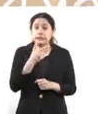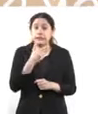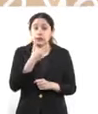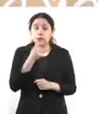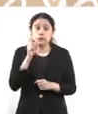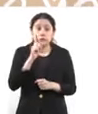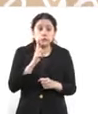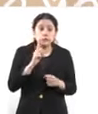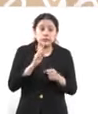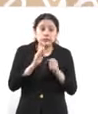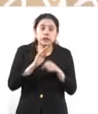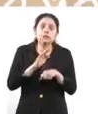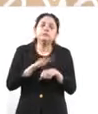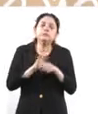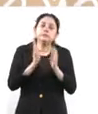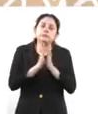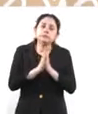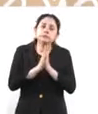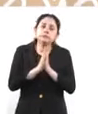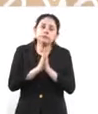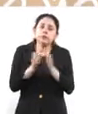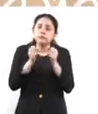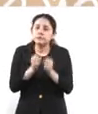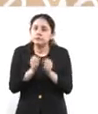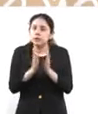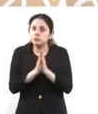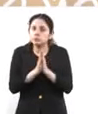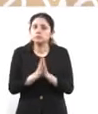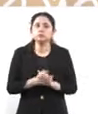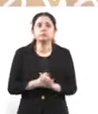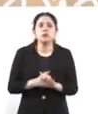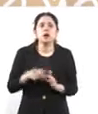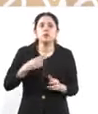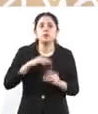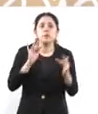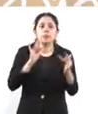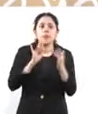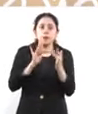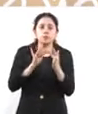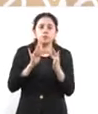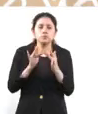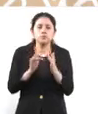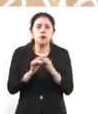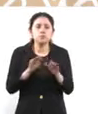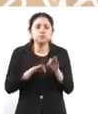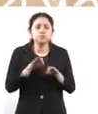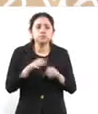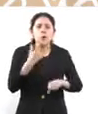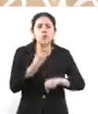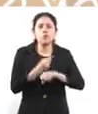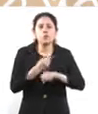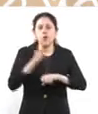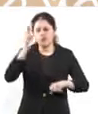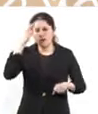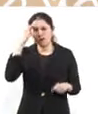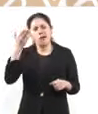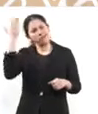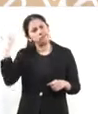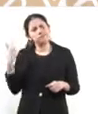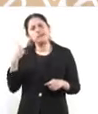hubiera más seguridad. Ya se está interviniendo, tenemos mucha comunicación y se está interviniendo. Si recuerdan, al principio del gobierno hicimos